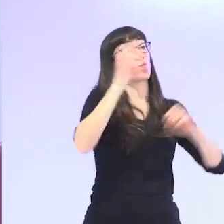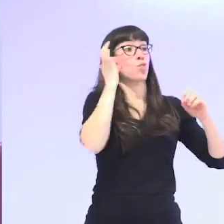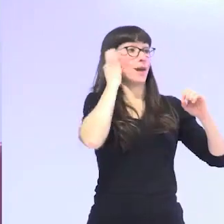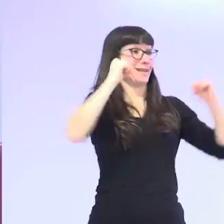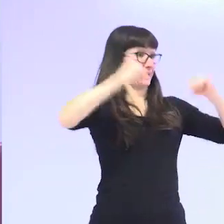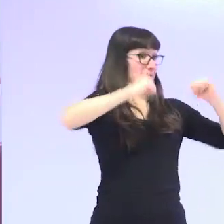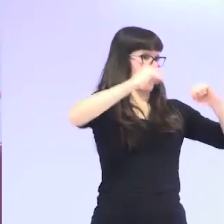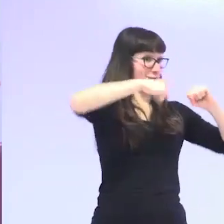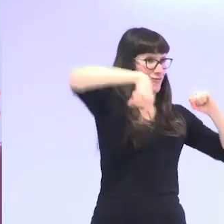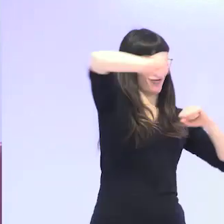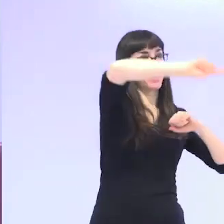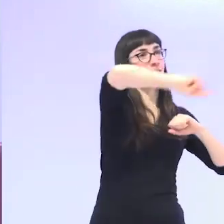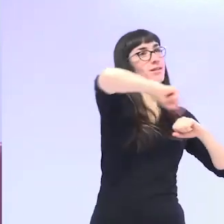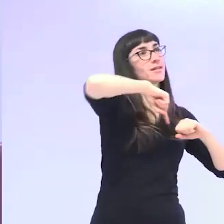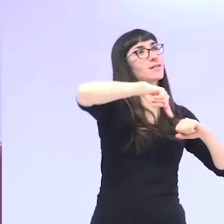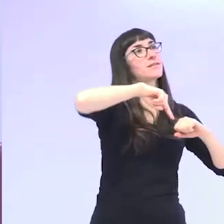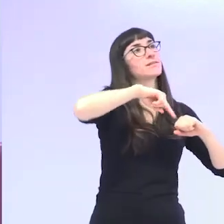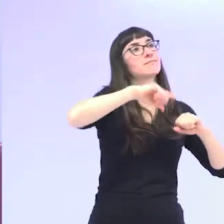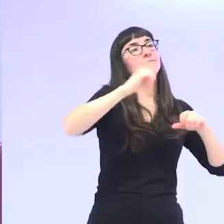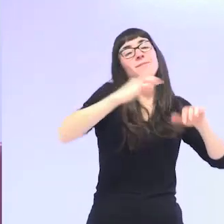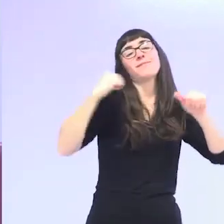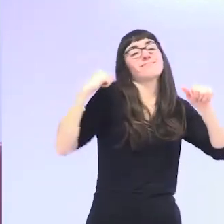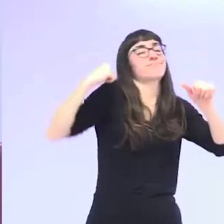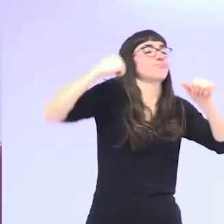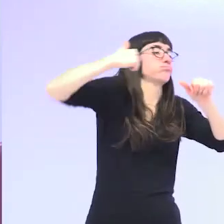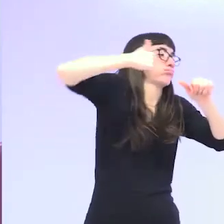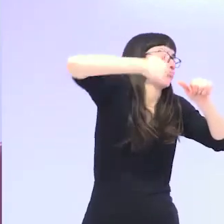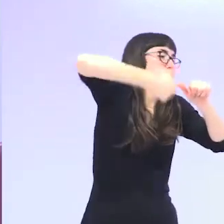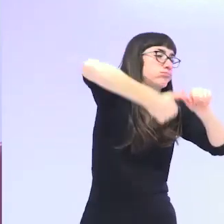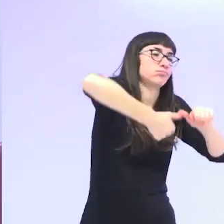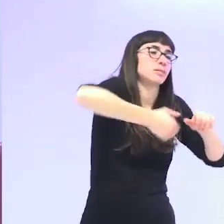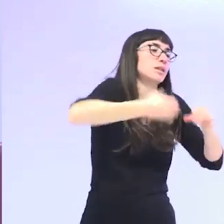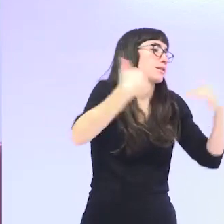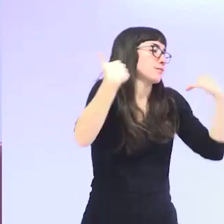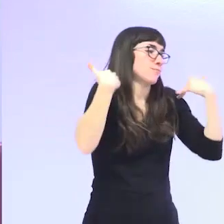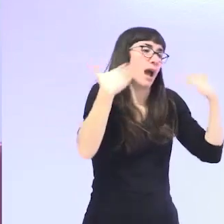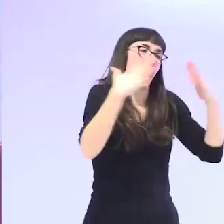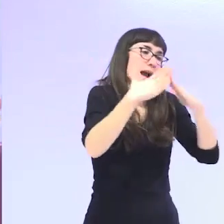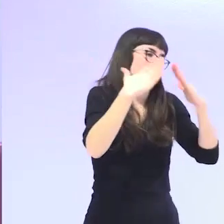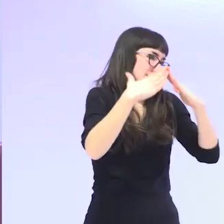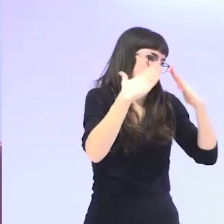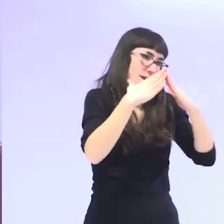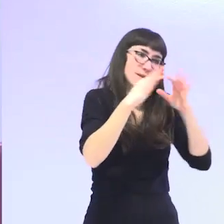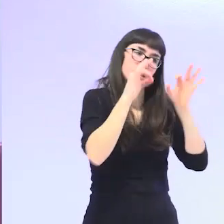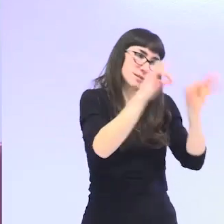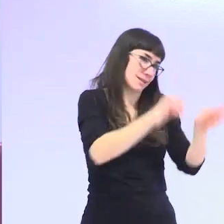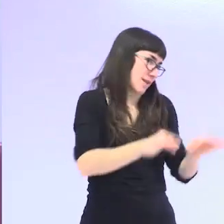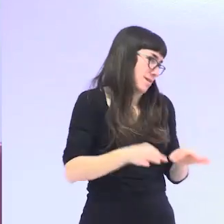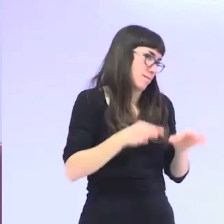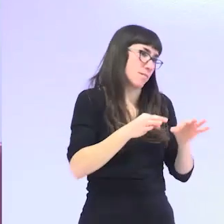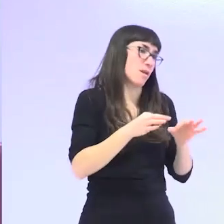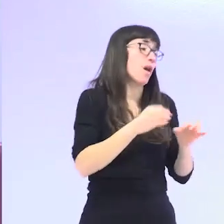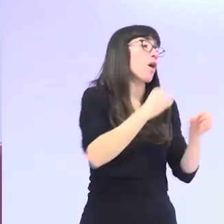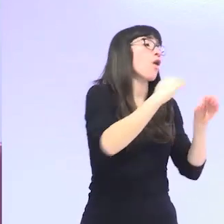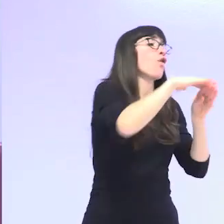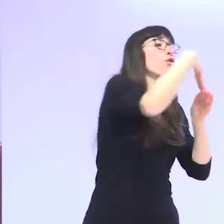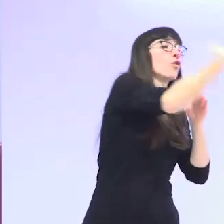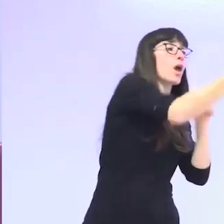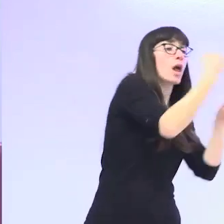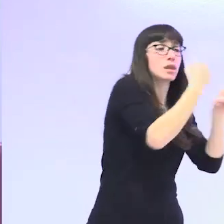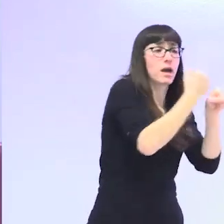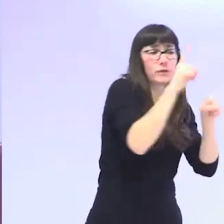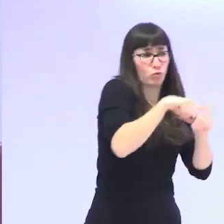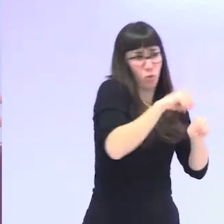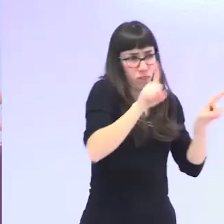toda la vida han sido sí o sí amas de casa hayan trabajado fuera de casa o no todas han sido amas de casa